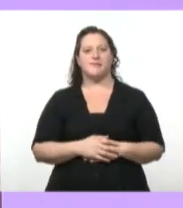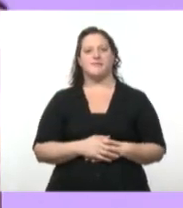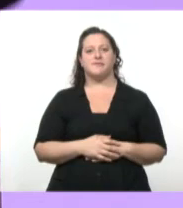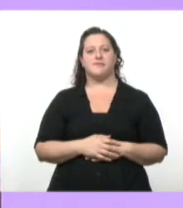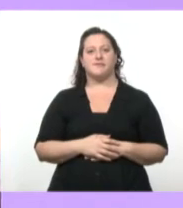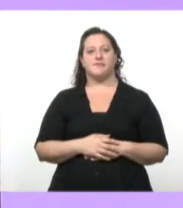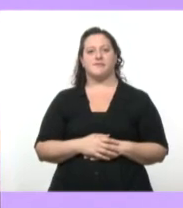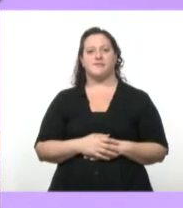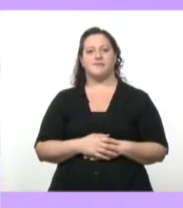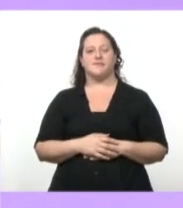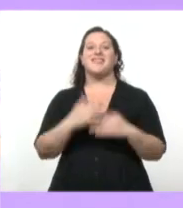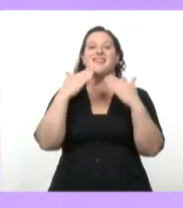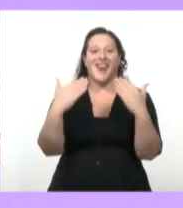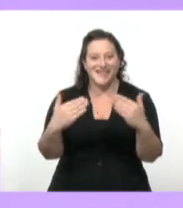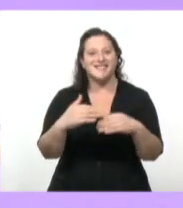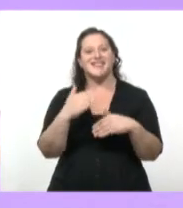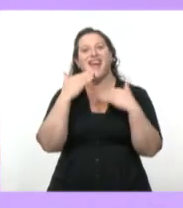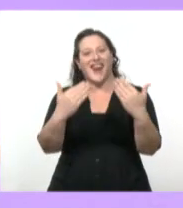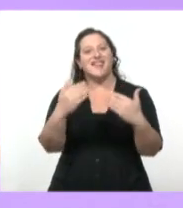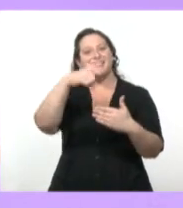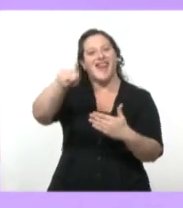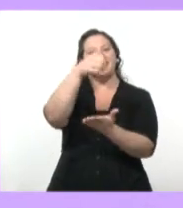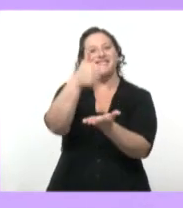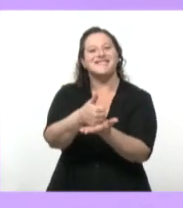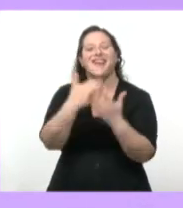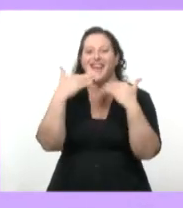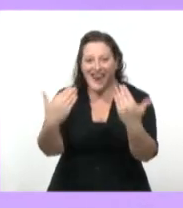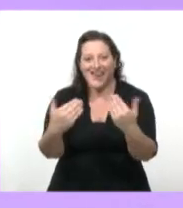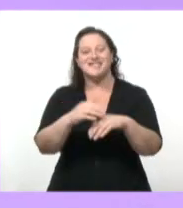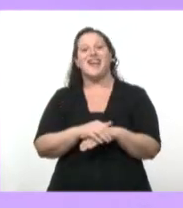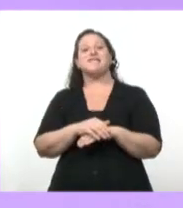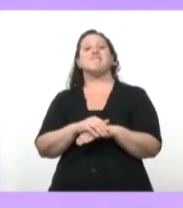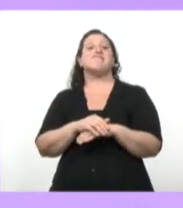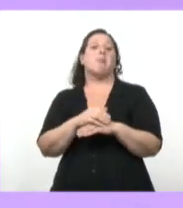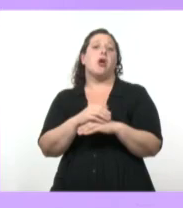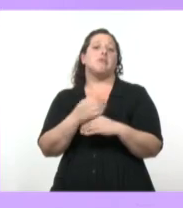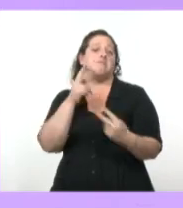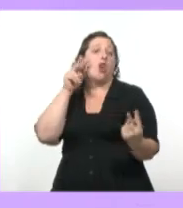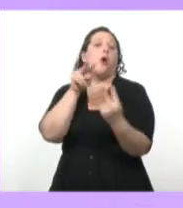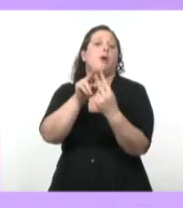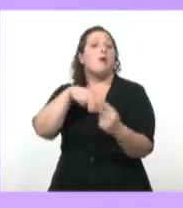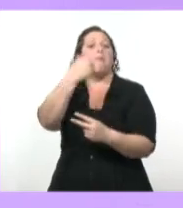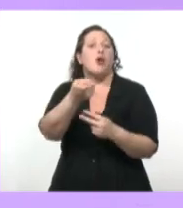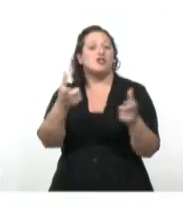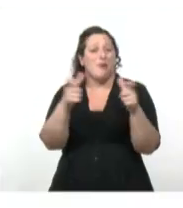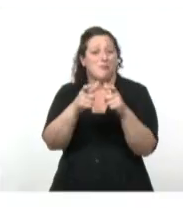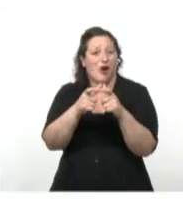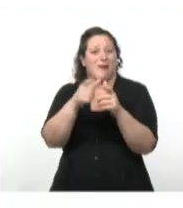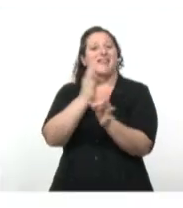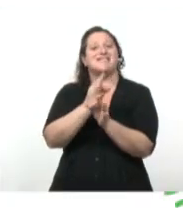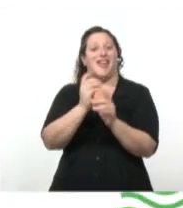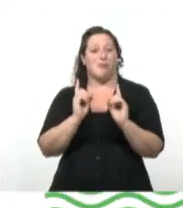Gracias Gracias por estar ahí Nos vemos En un próximo programa De Seguimos Educando